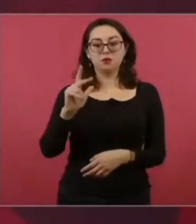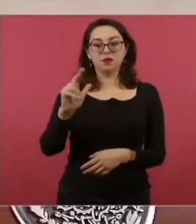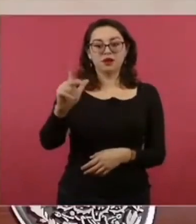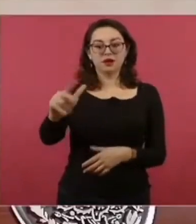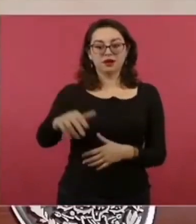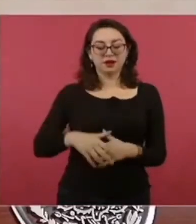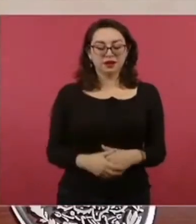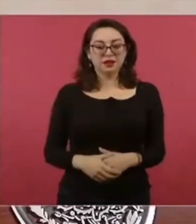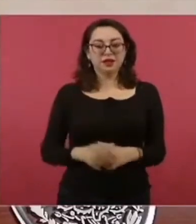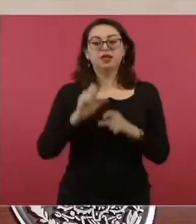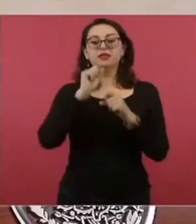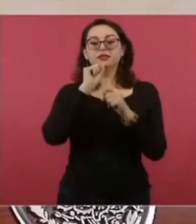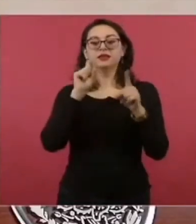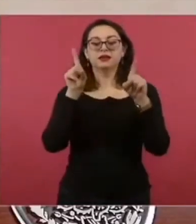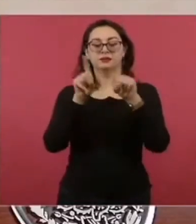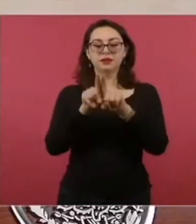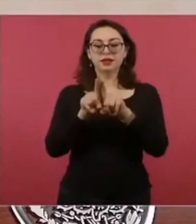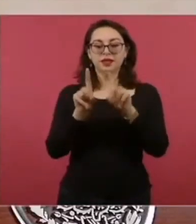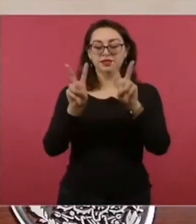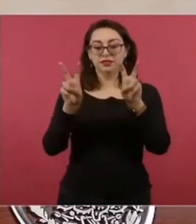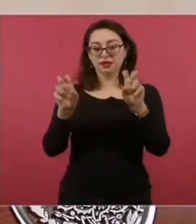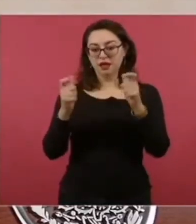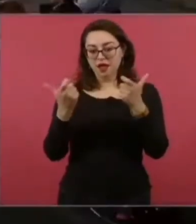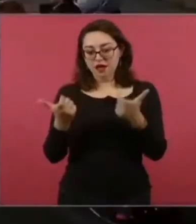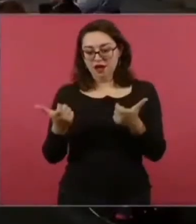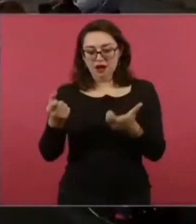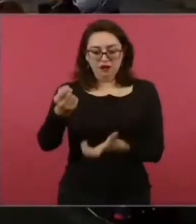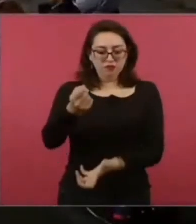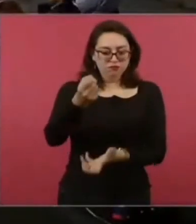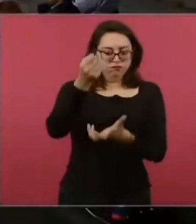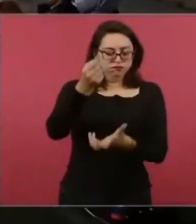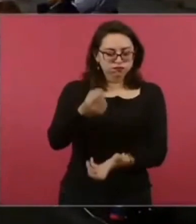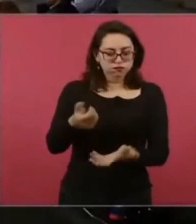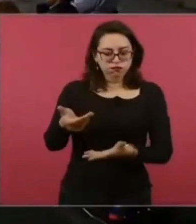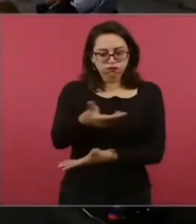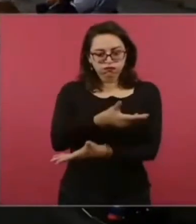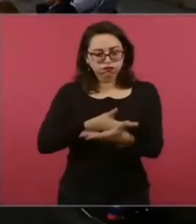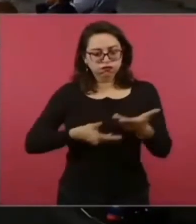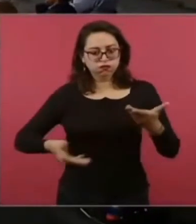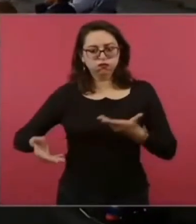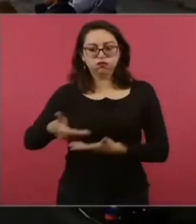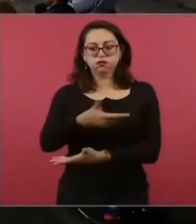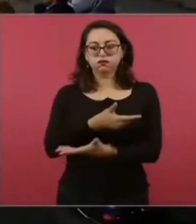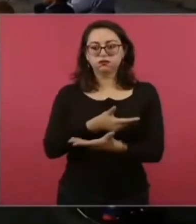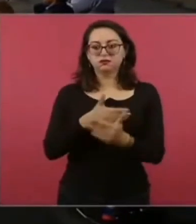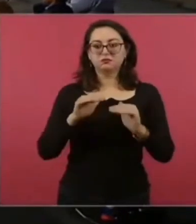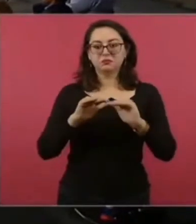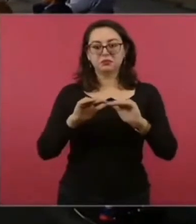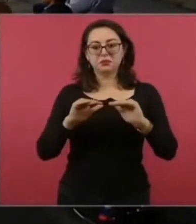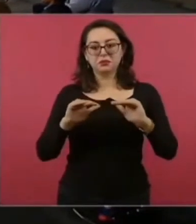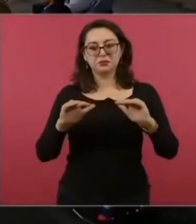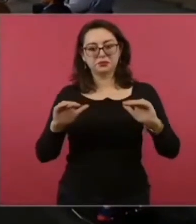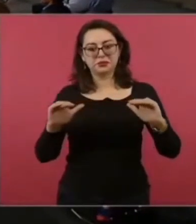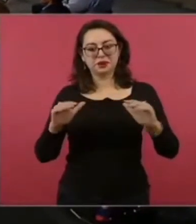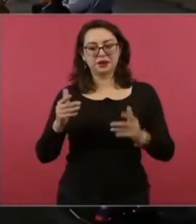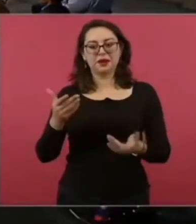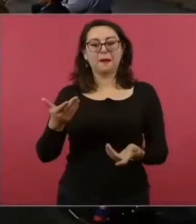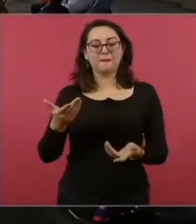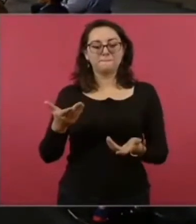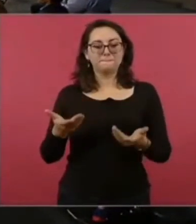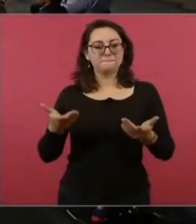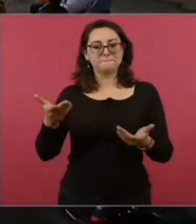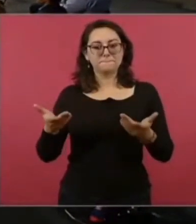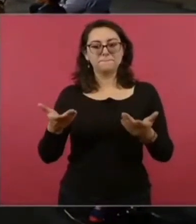financiera y económica. Entonces, por eso tenemos que